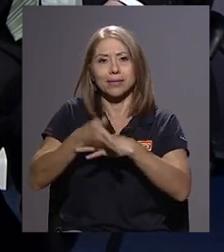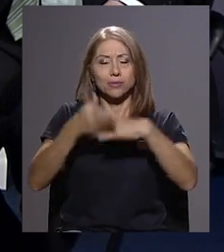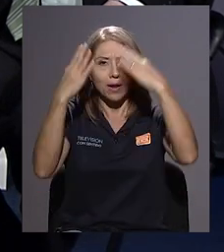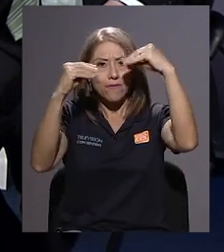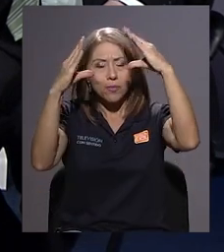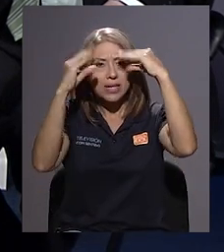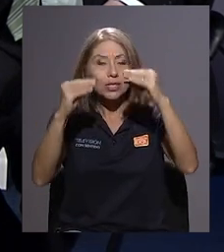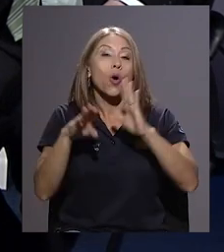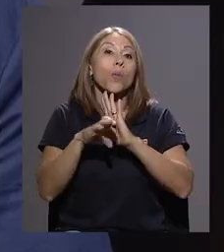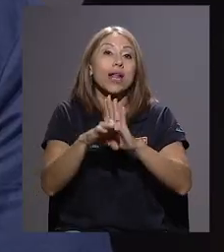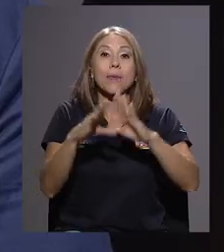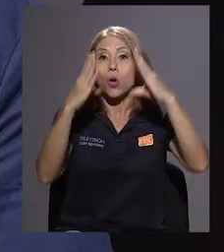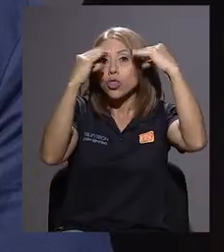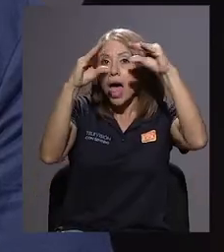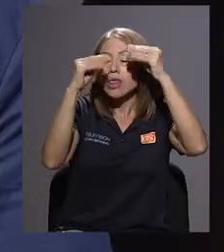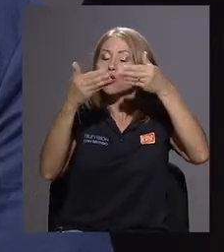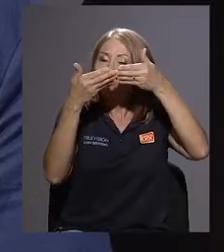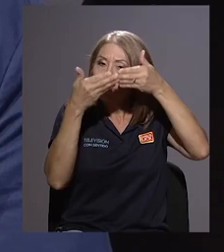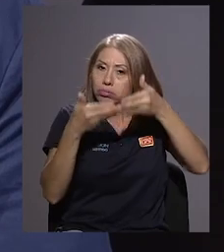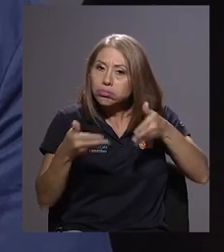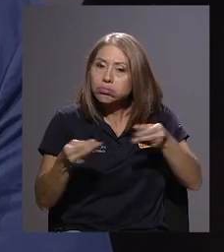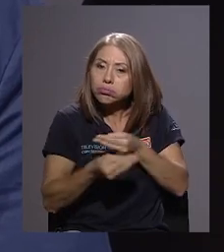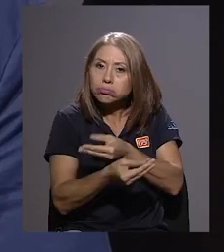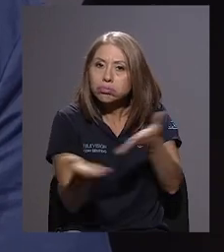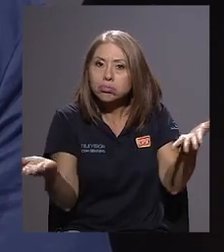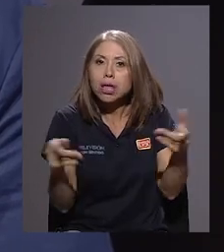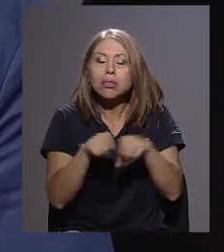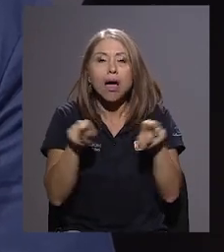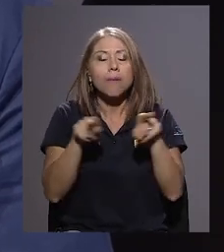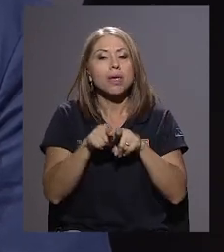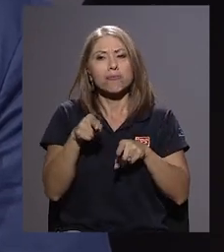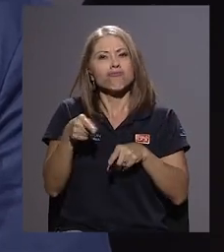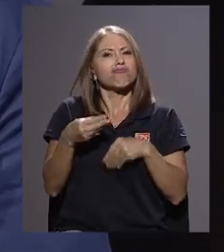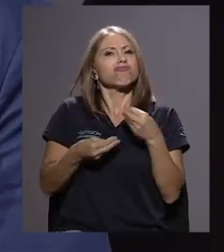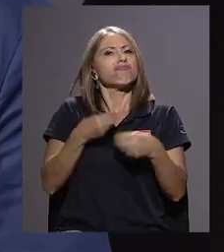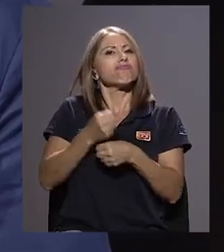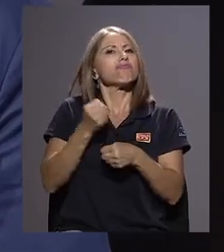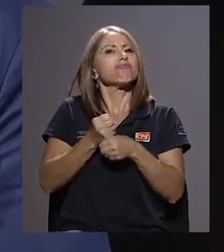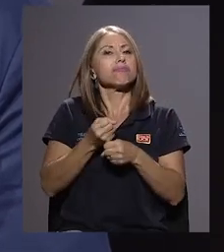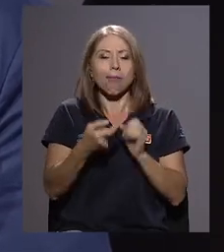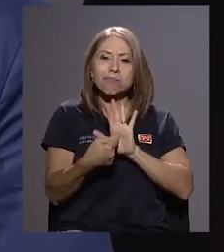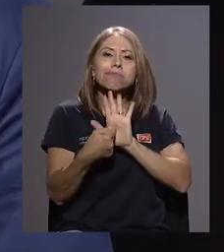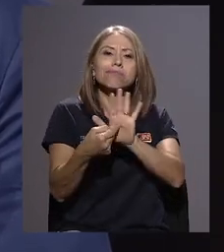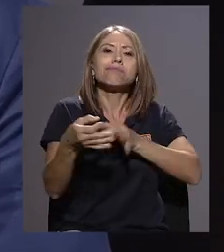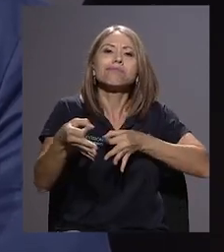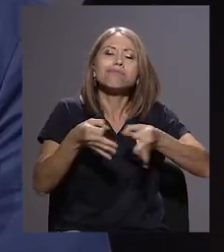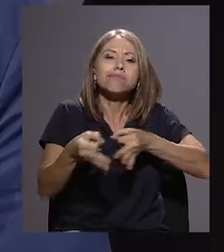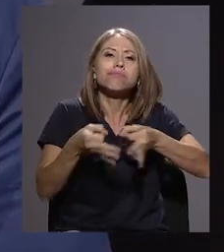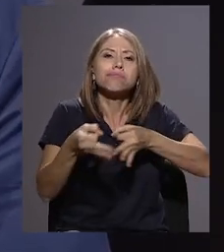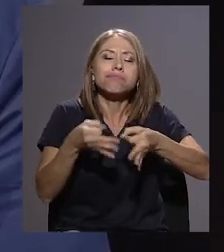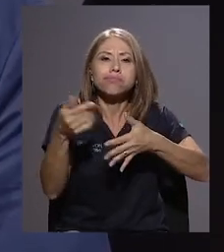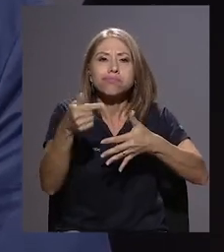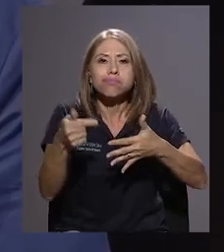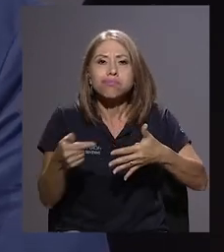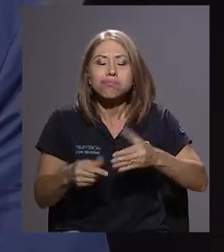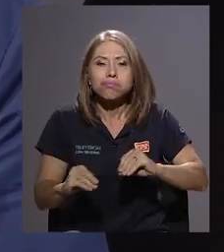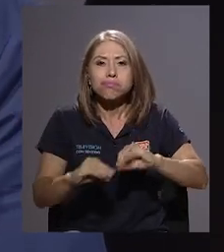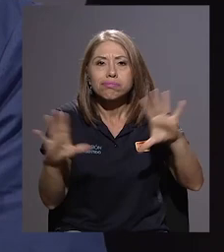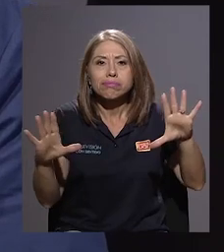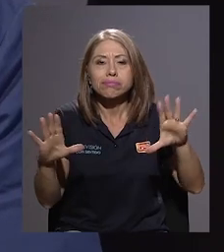tema de acceso a la información, apertura de datos, rendición de cuentas. Y pues tenemos